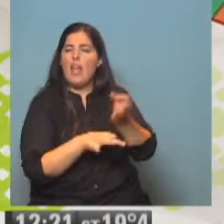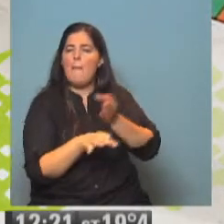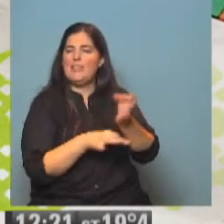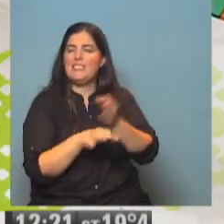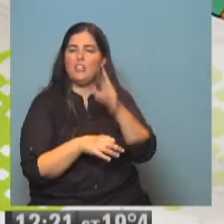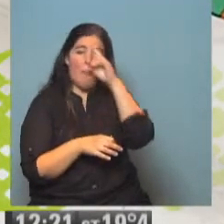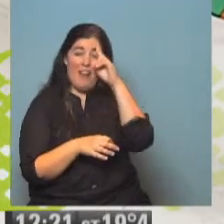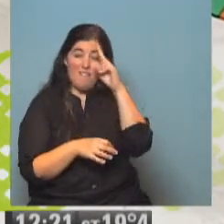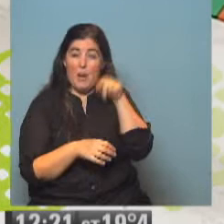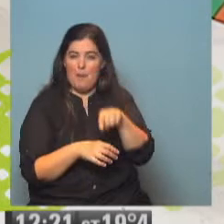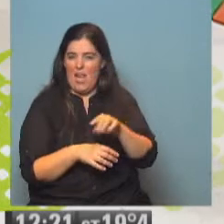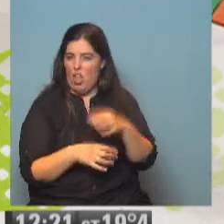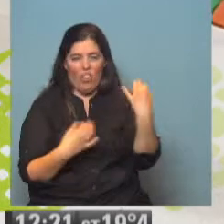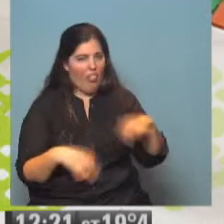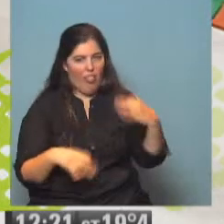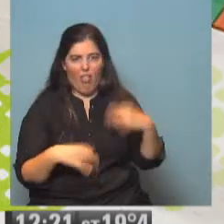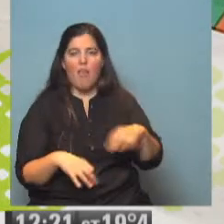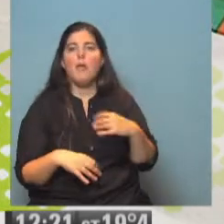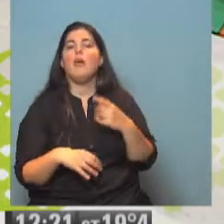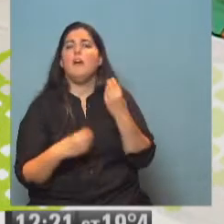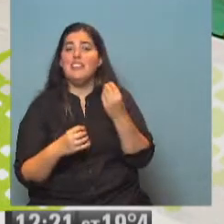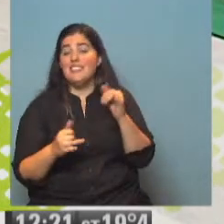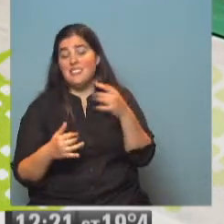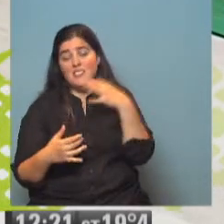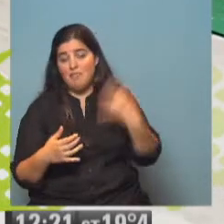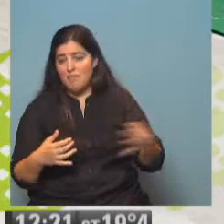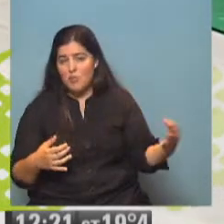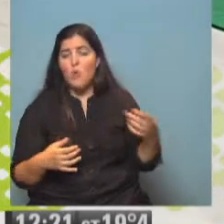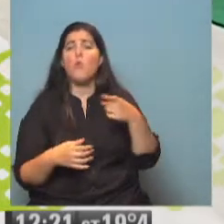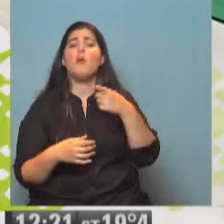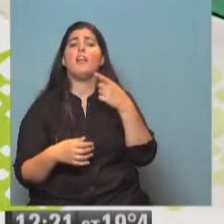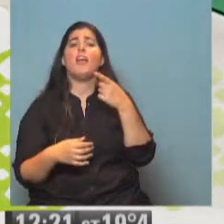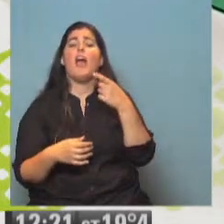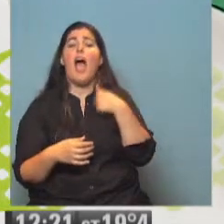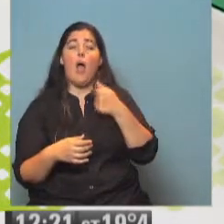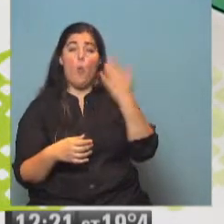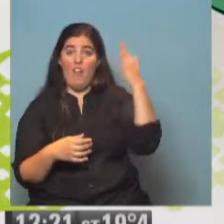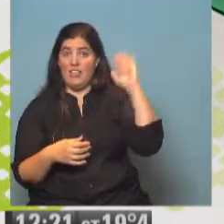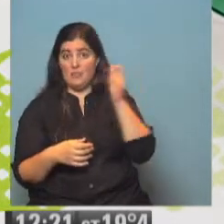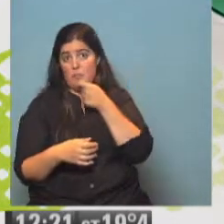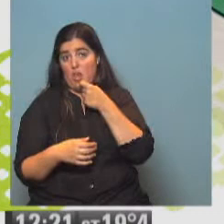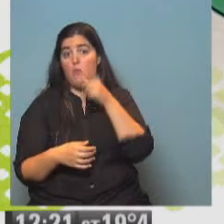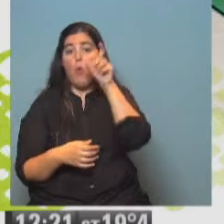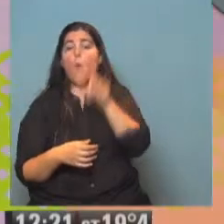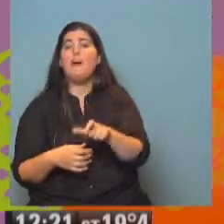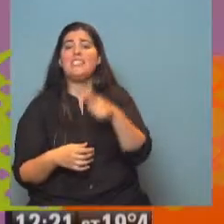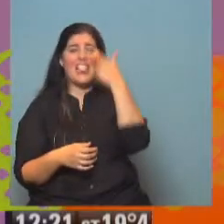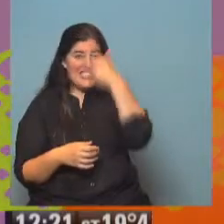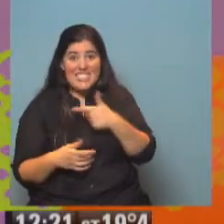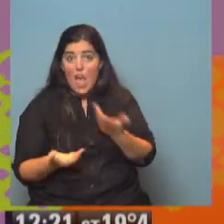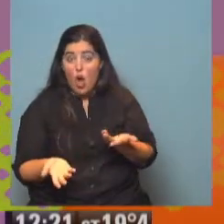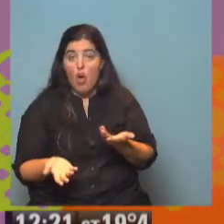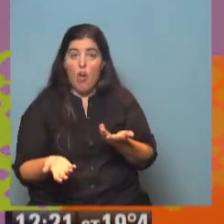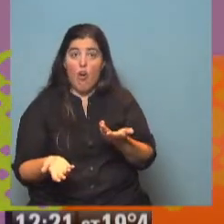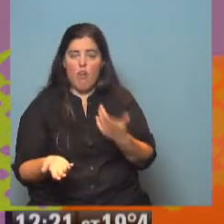para enfermeros. Exacto, exacto. ¿Por qué? Porque la primera instancia es la gente, por ejemplo, a mí me tocó una vez un paciente que era ciego. Y entonces,